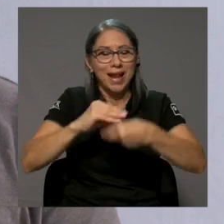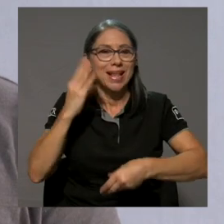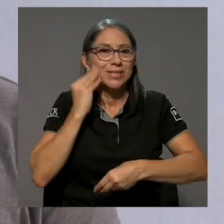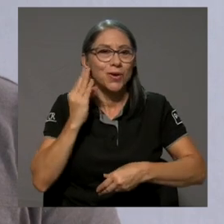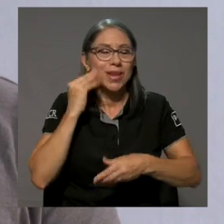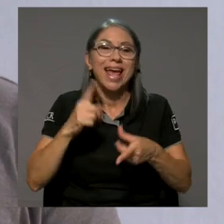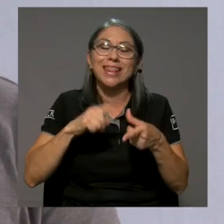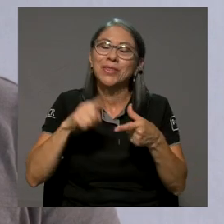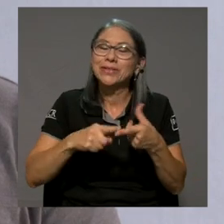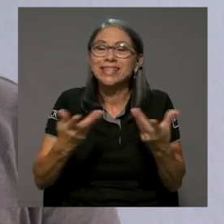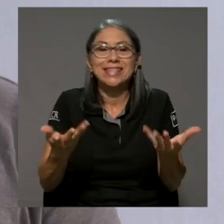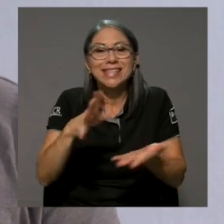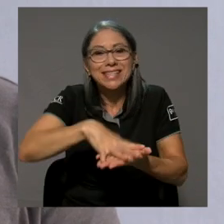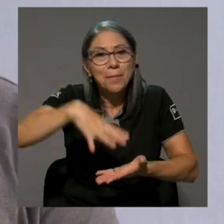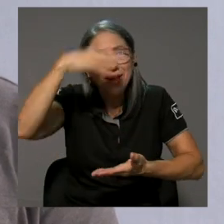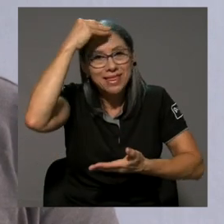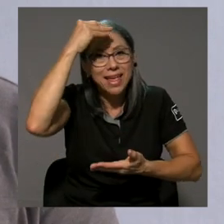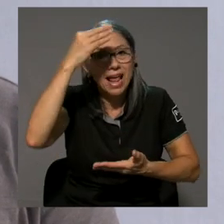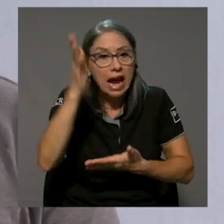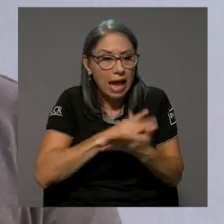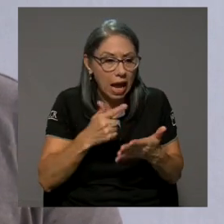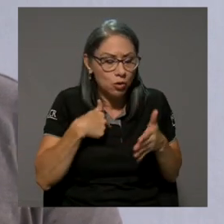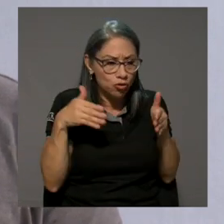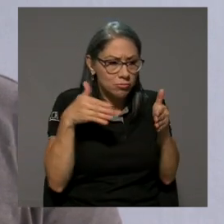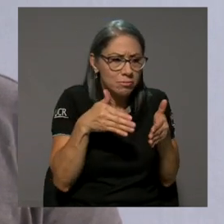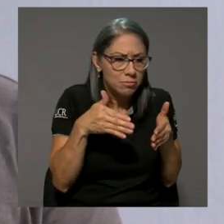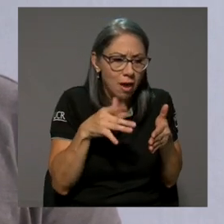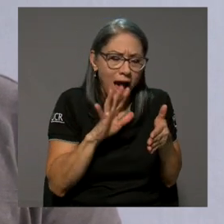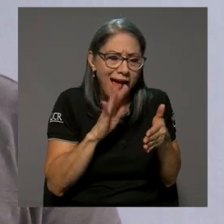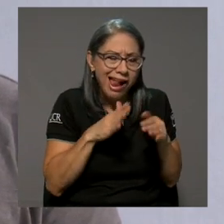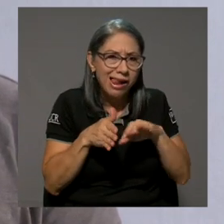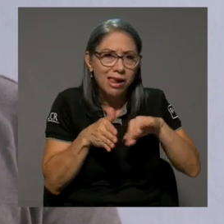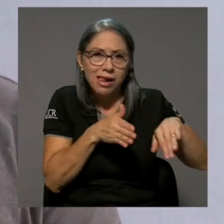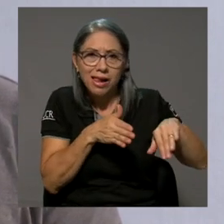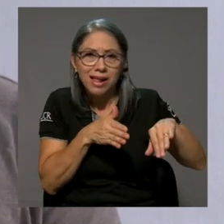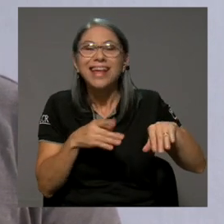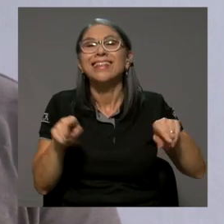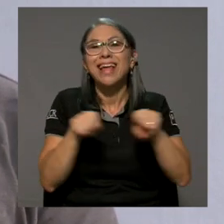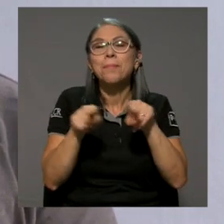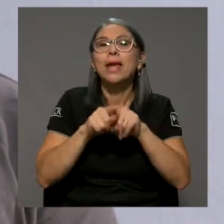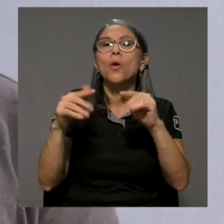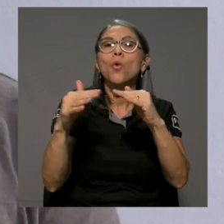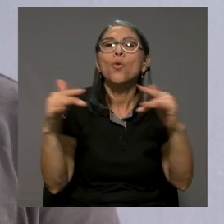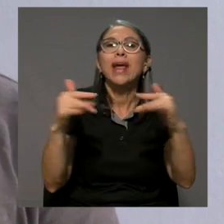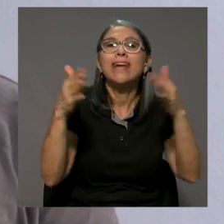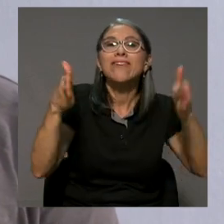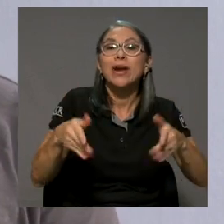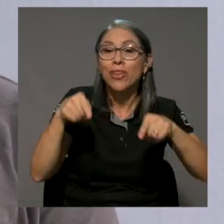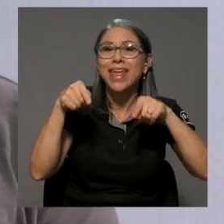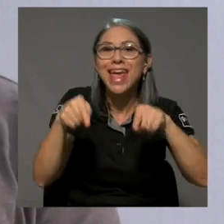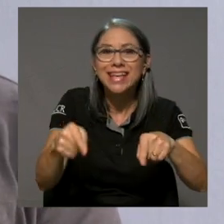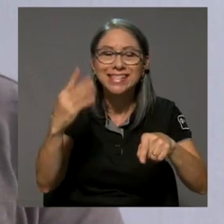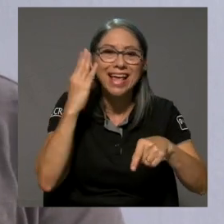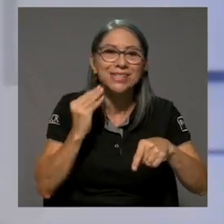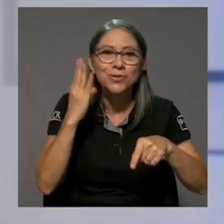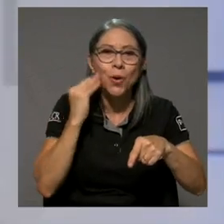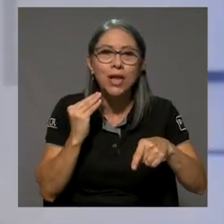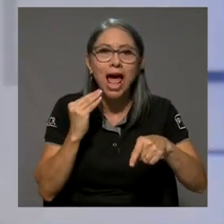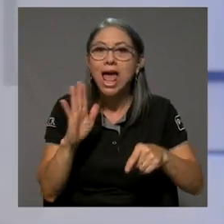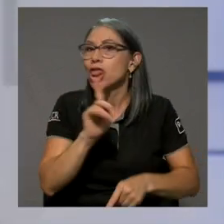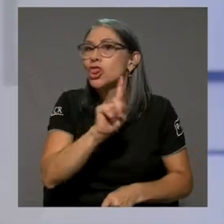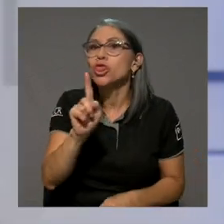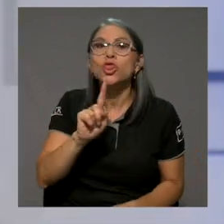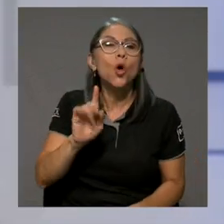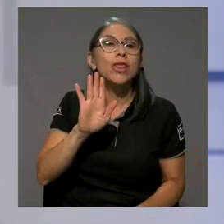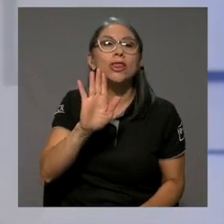Entonces, aprender a desapegarse y a ser un guerrero de la historia, no de tu película,